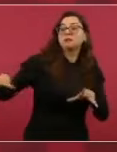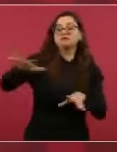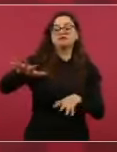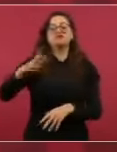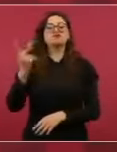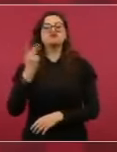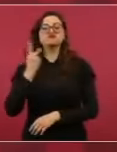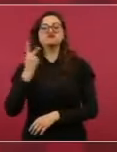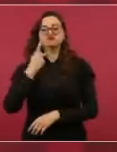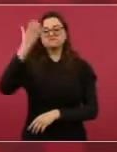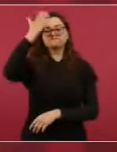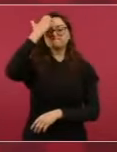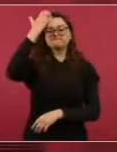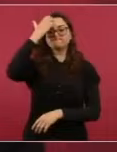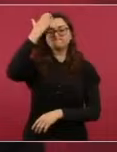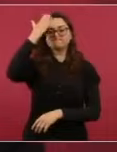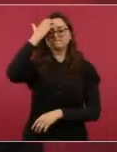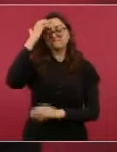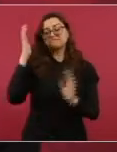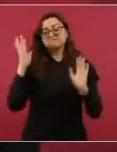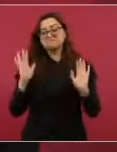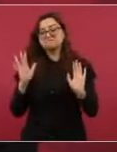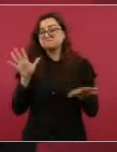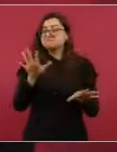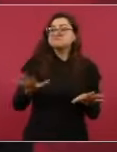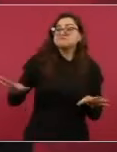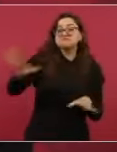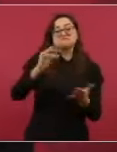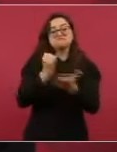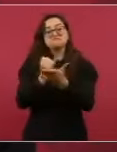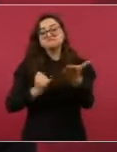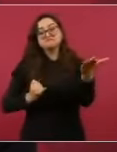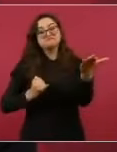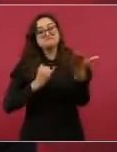que pone a cada quien en su lugar.